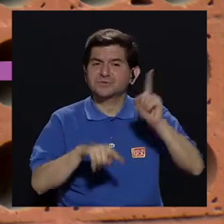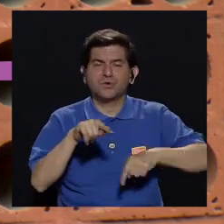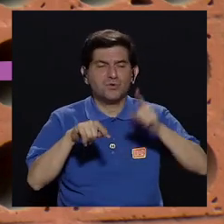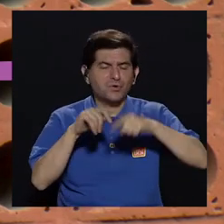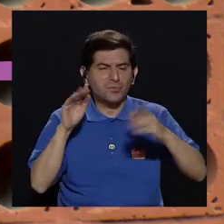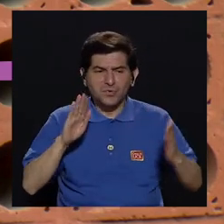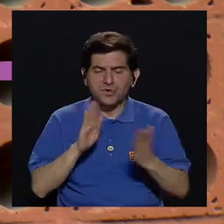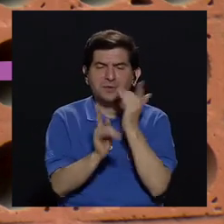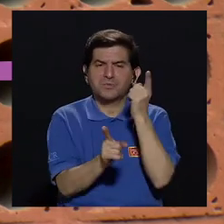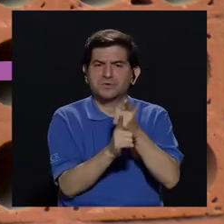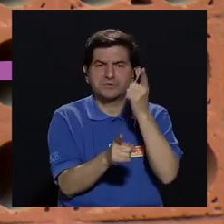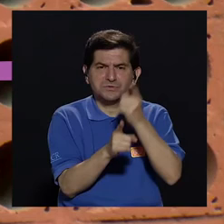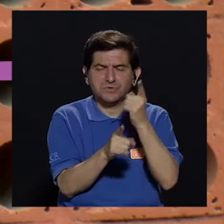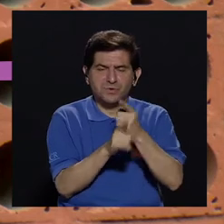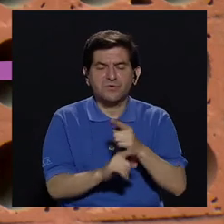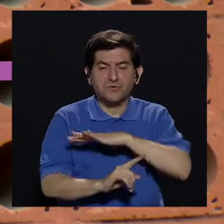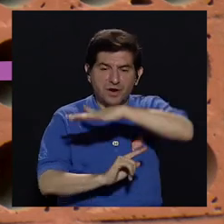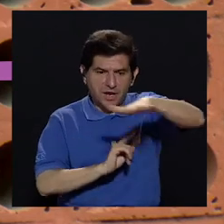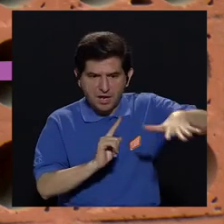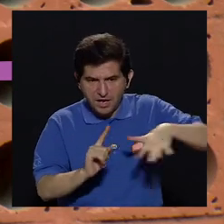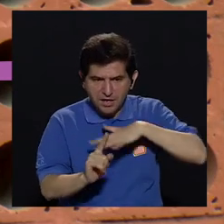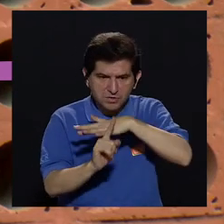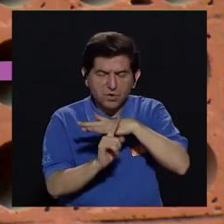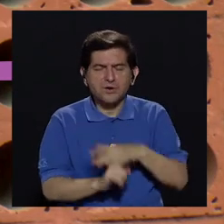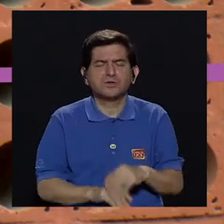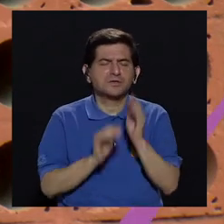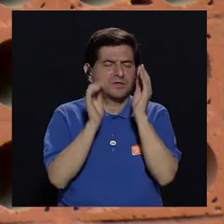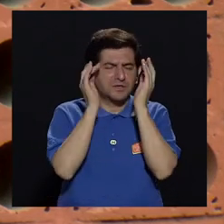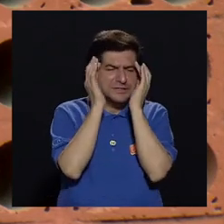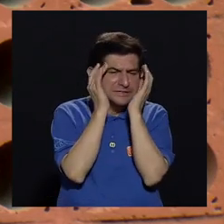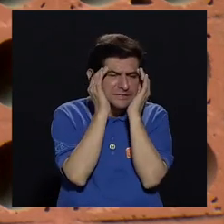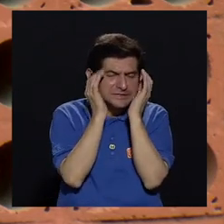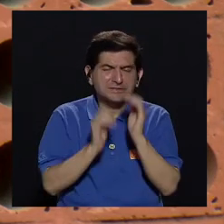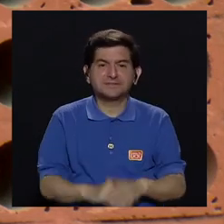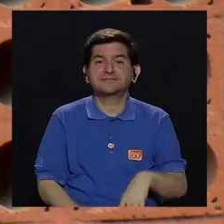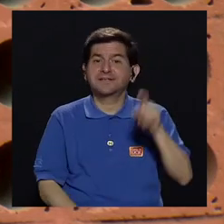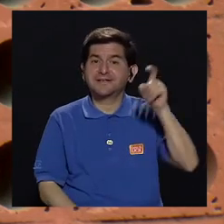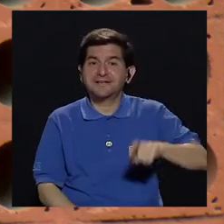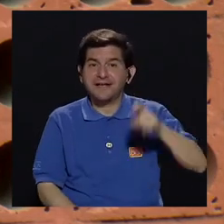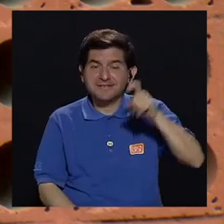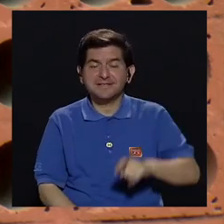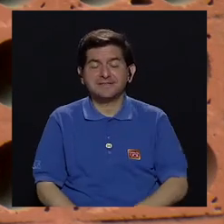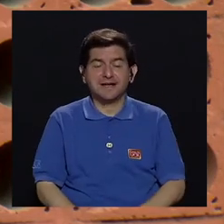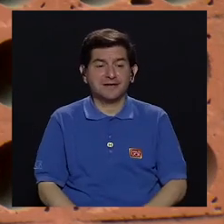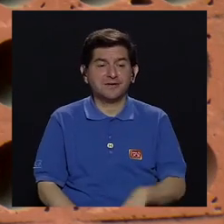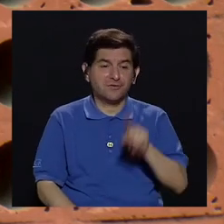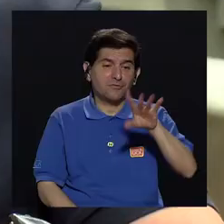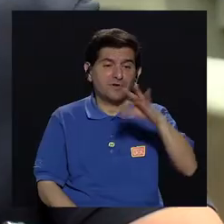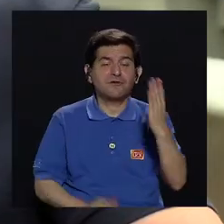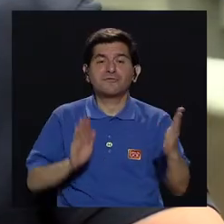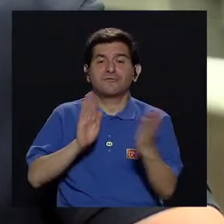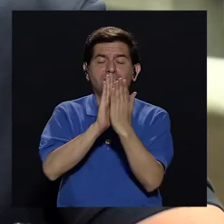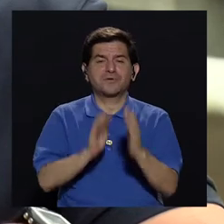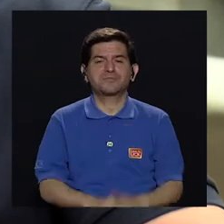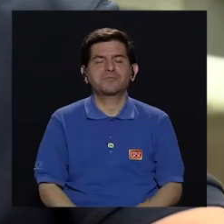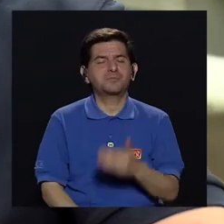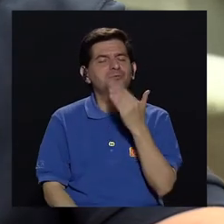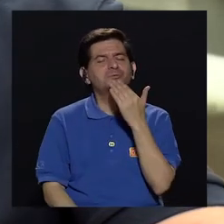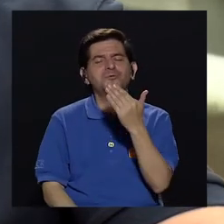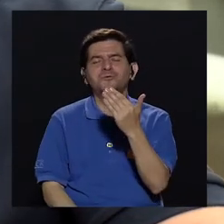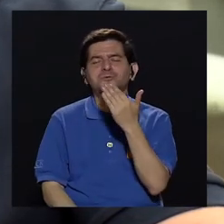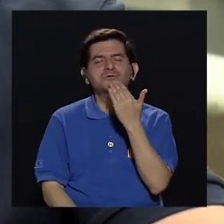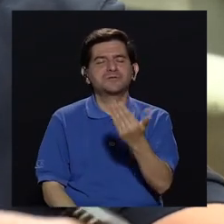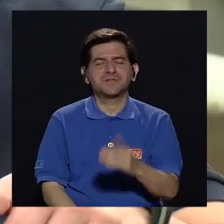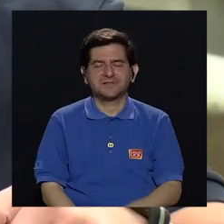no podemos enfrentar adecuadamente el medio que nos está agobiando y necesitamos confrontarlo. Marcela, la verdad que estamos muy